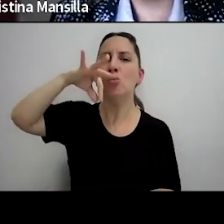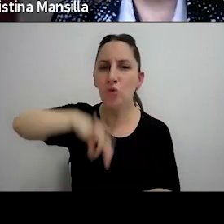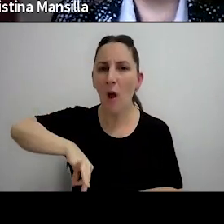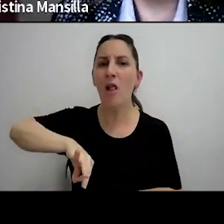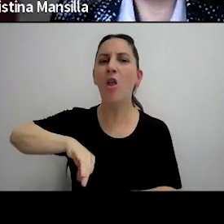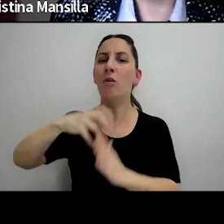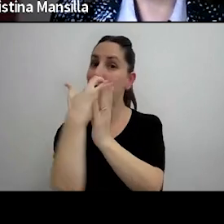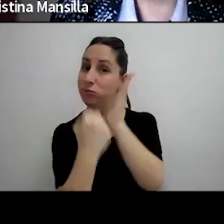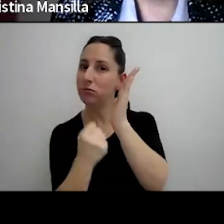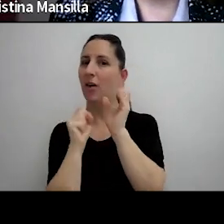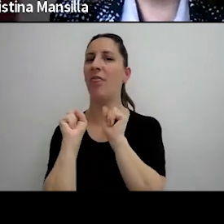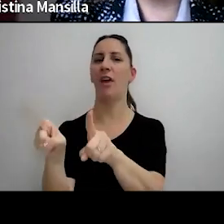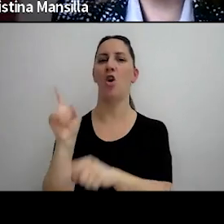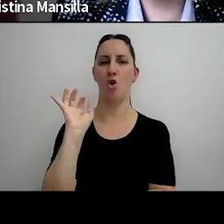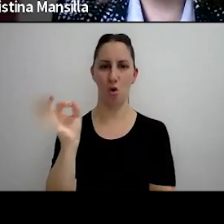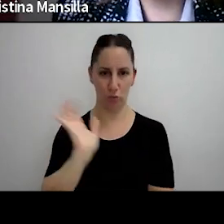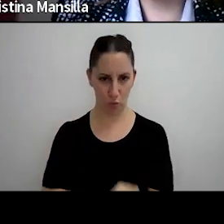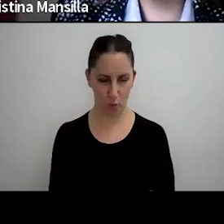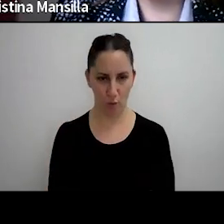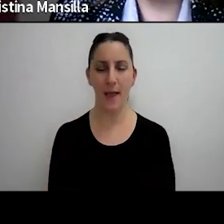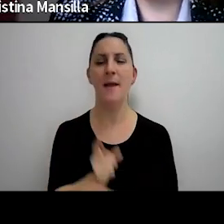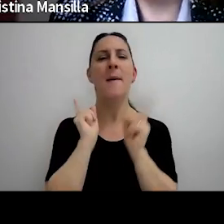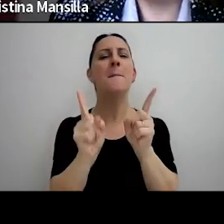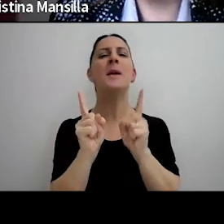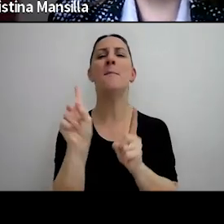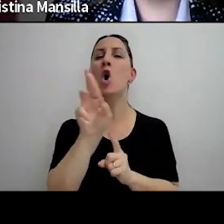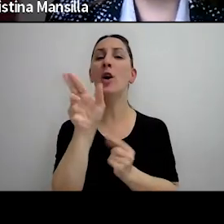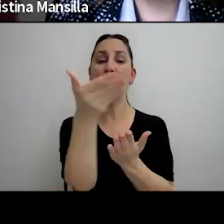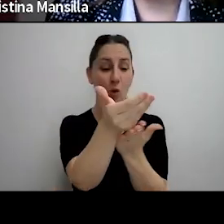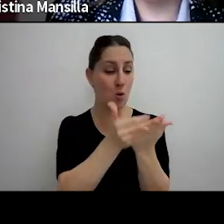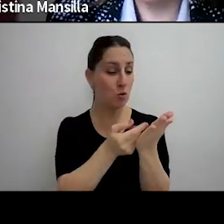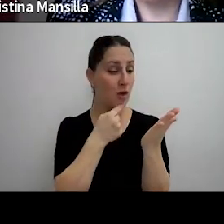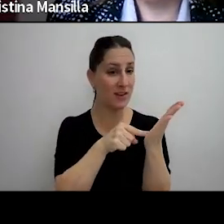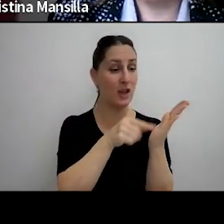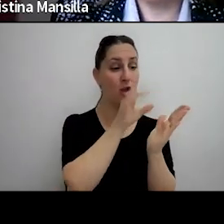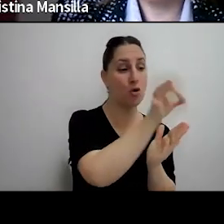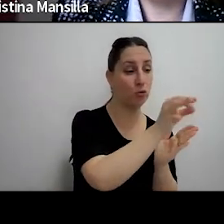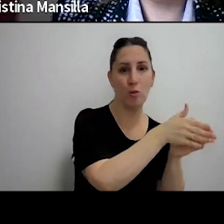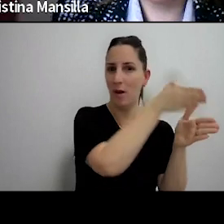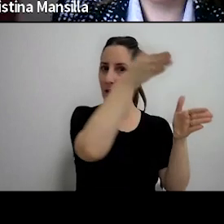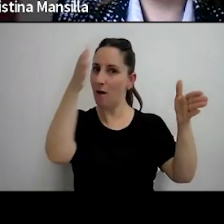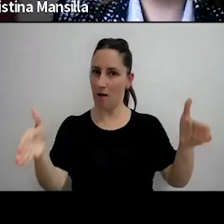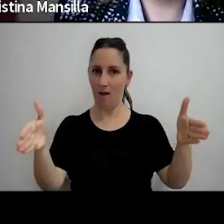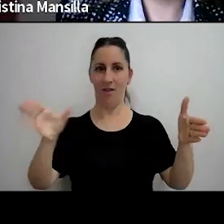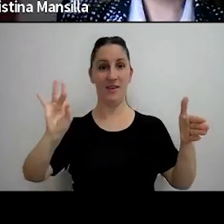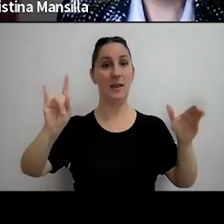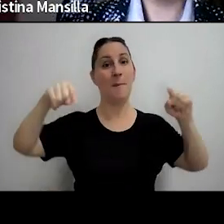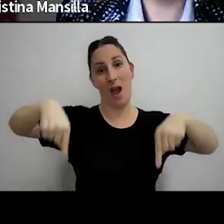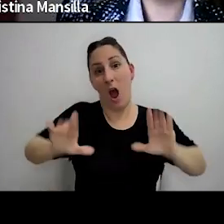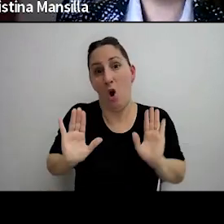a devengar en octubre y de acuerdo a lo que dice la resolución de octubre a diciembre por ahora